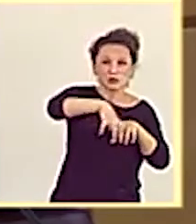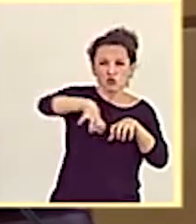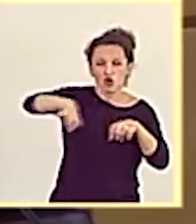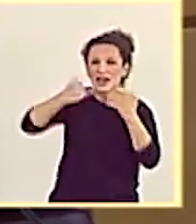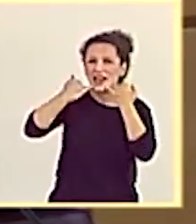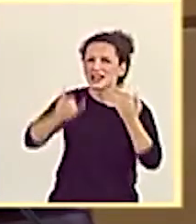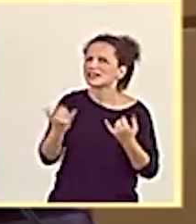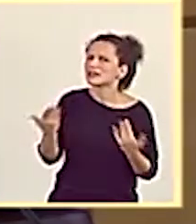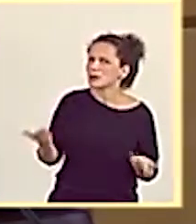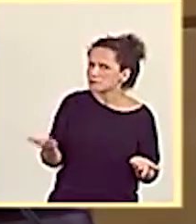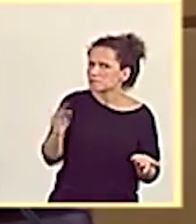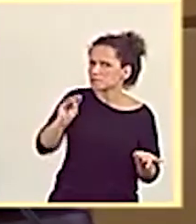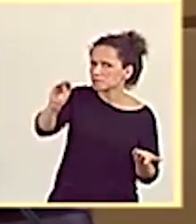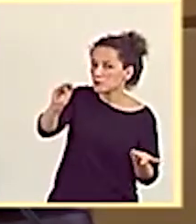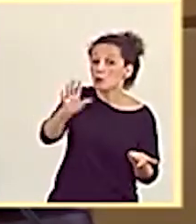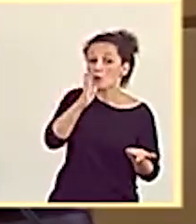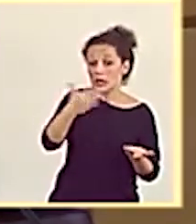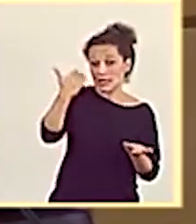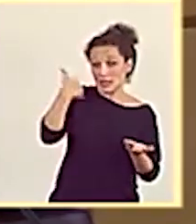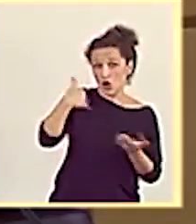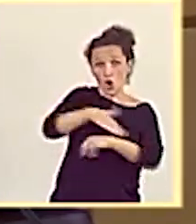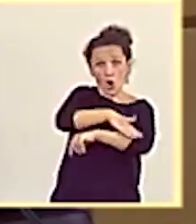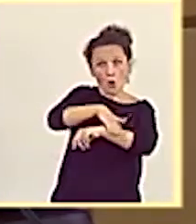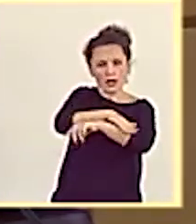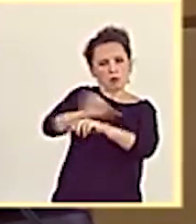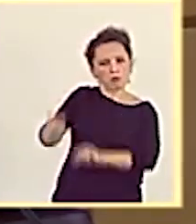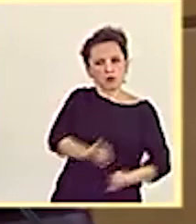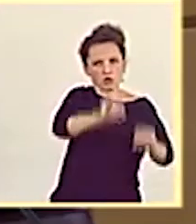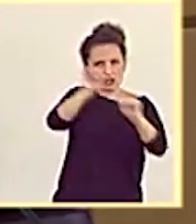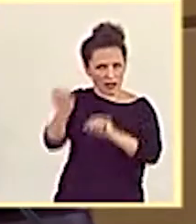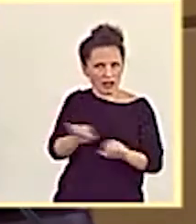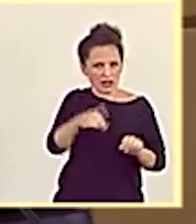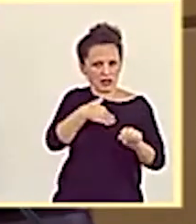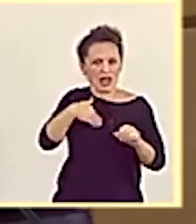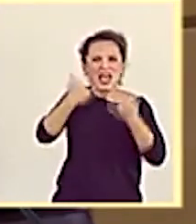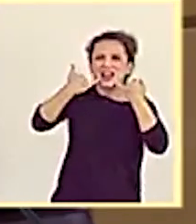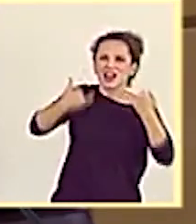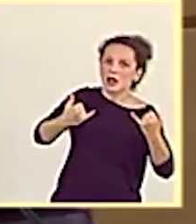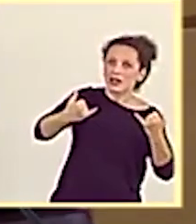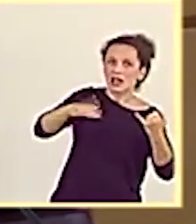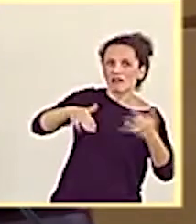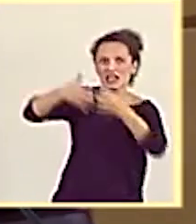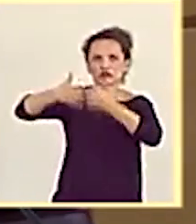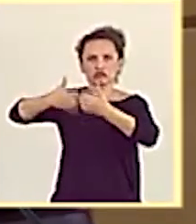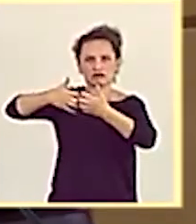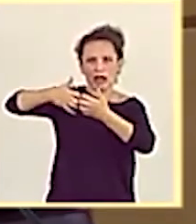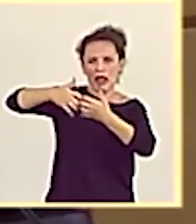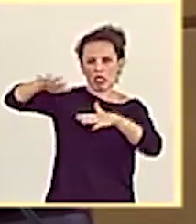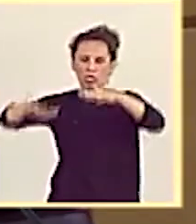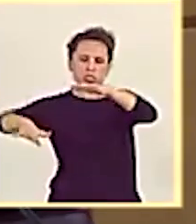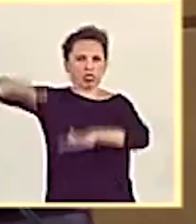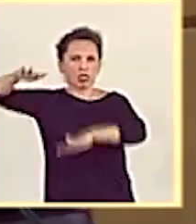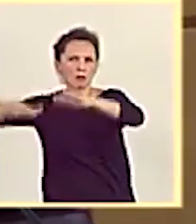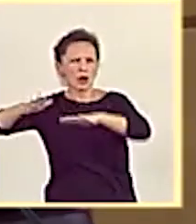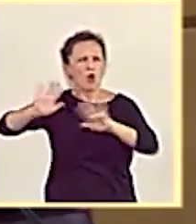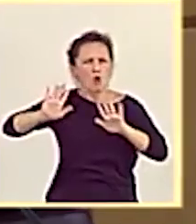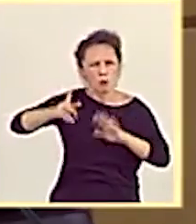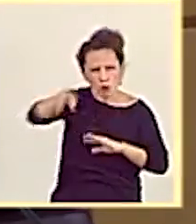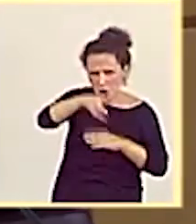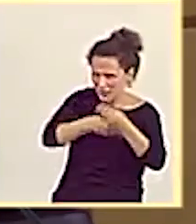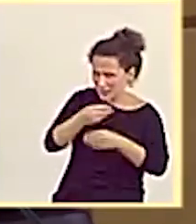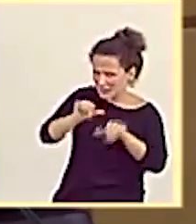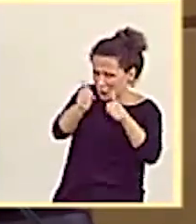anterior gobierno optó por proteger el sistema eléctrico a costa de desastabilizar el industrial. Ustedes no van a hacer lo mismo, espero.